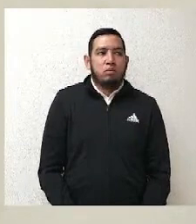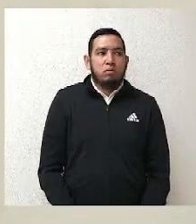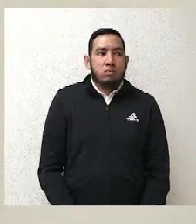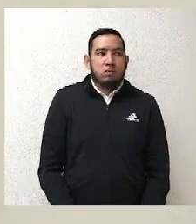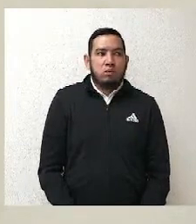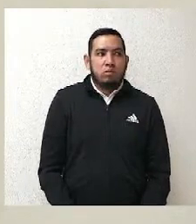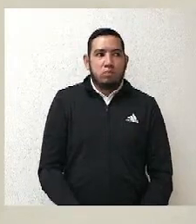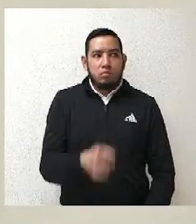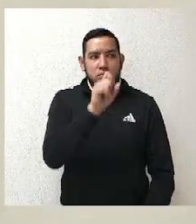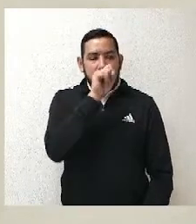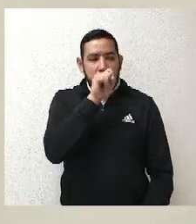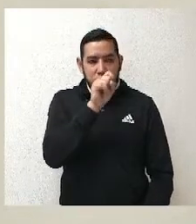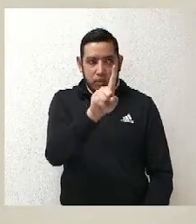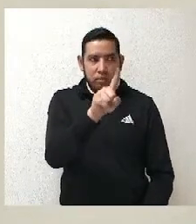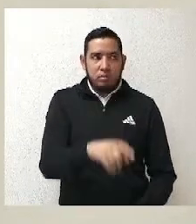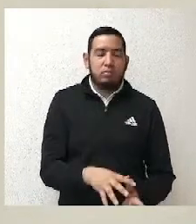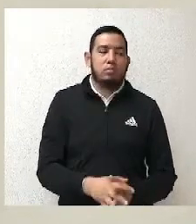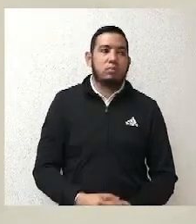También,